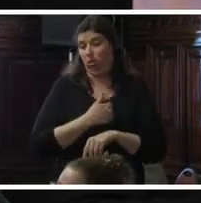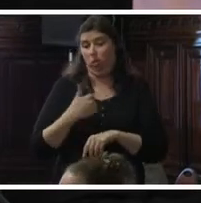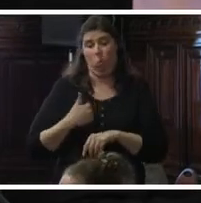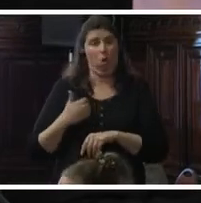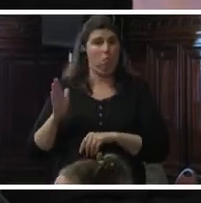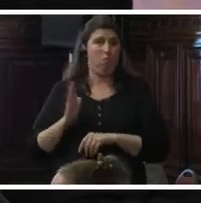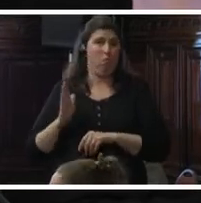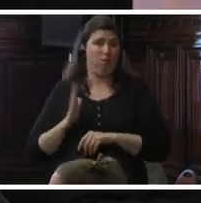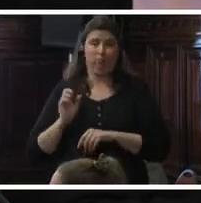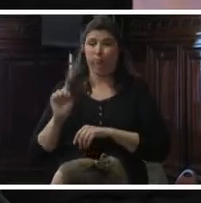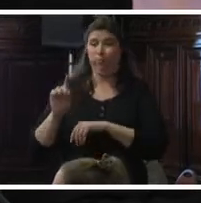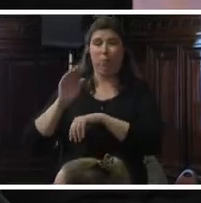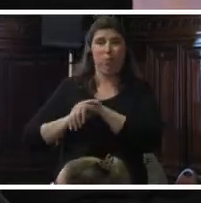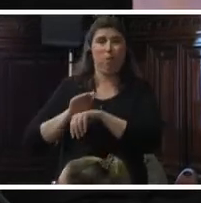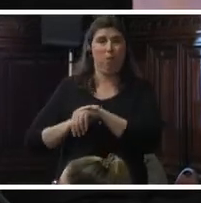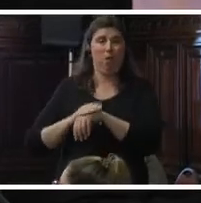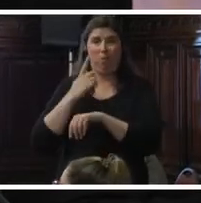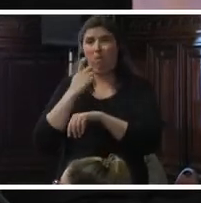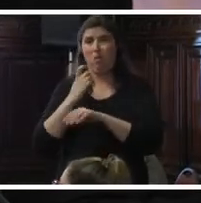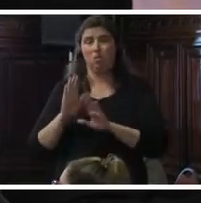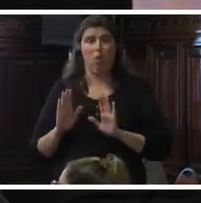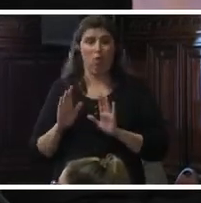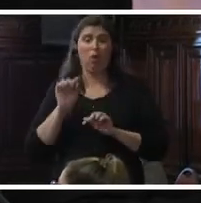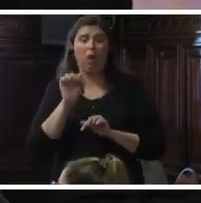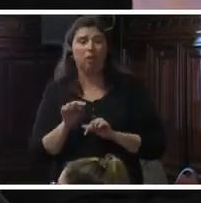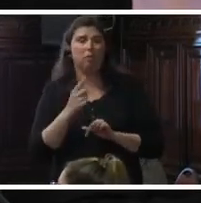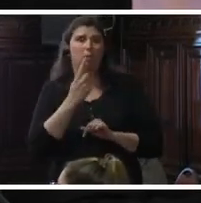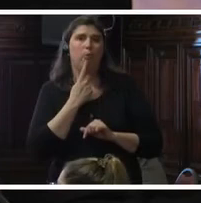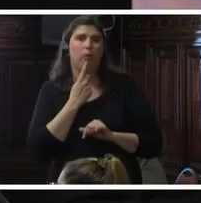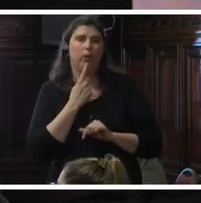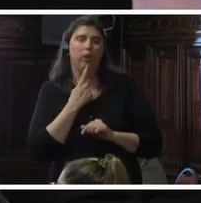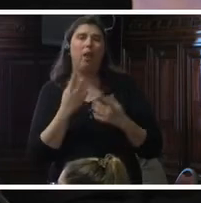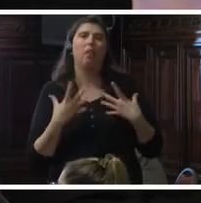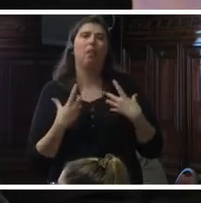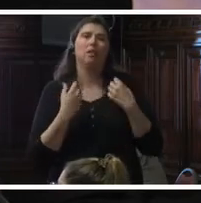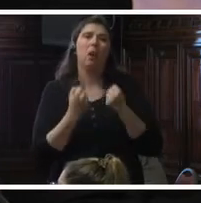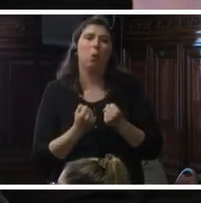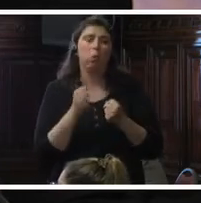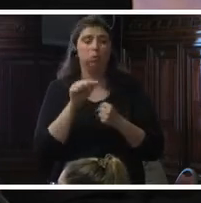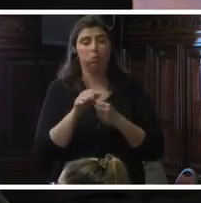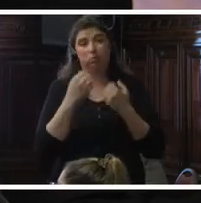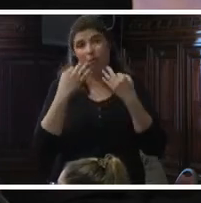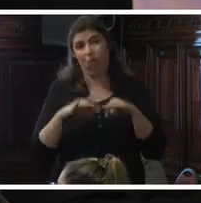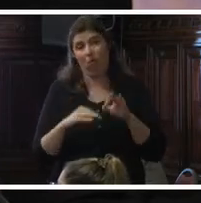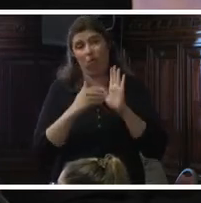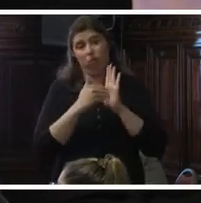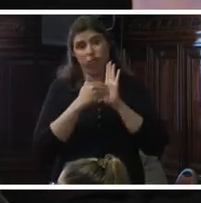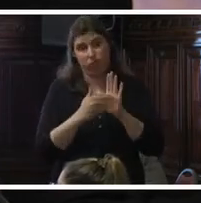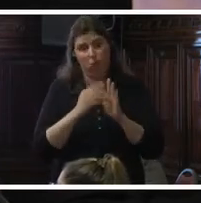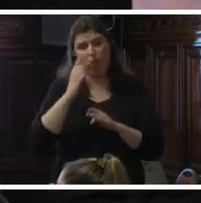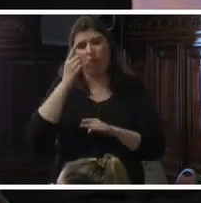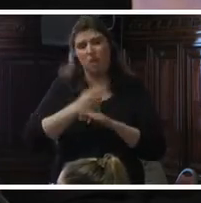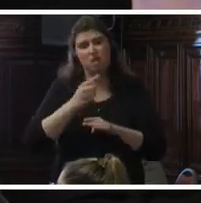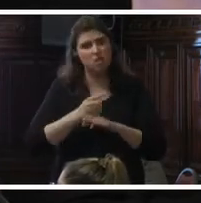responsabilidad por la prevención. Esas fueron las políticas de salud que tienen que garantizar una decisión